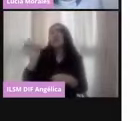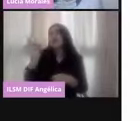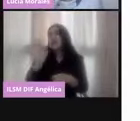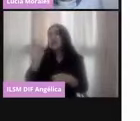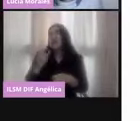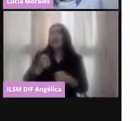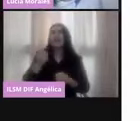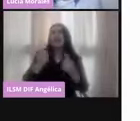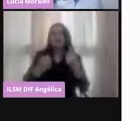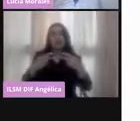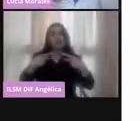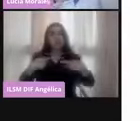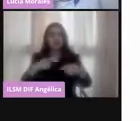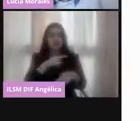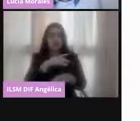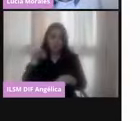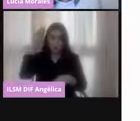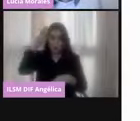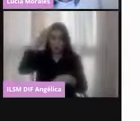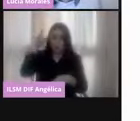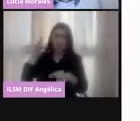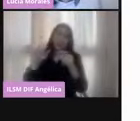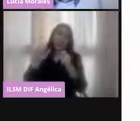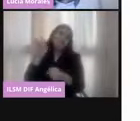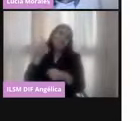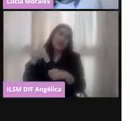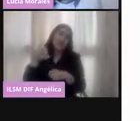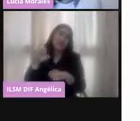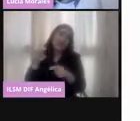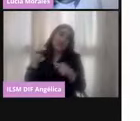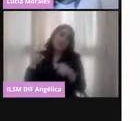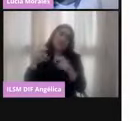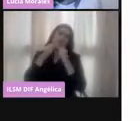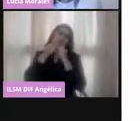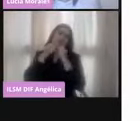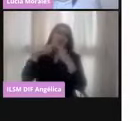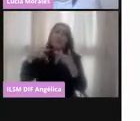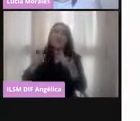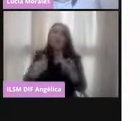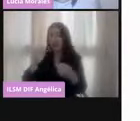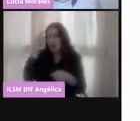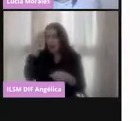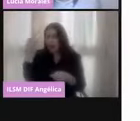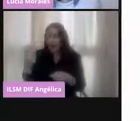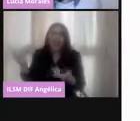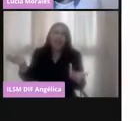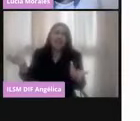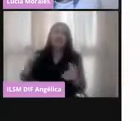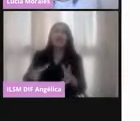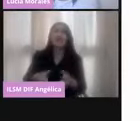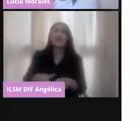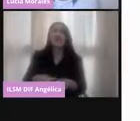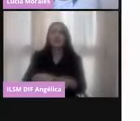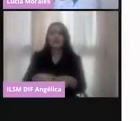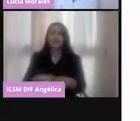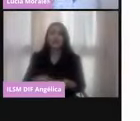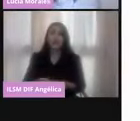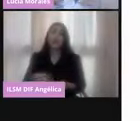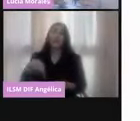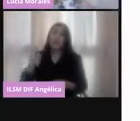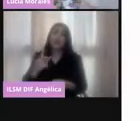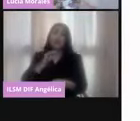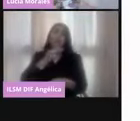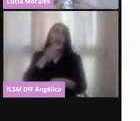personas no le den la importancia o no se focalicen en para qué sirve este instrumento. Este instrumento sirve para votar.